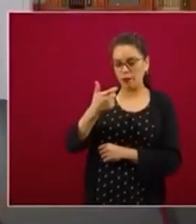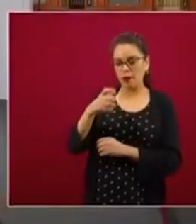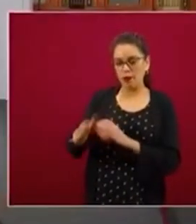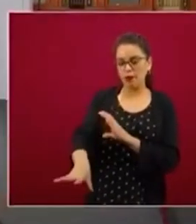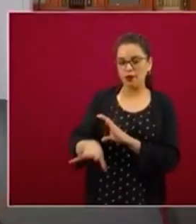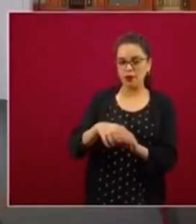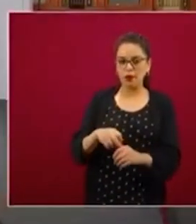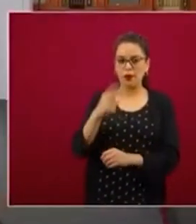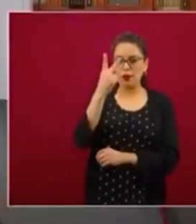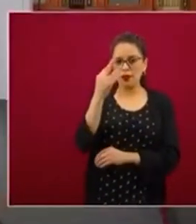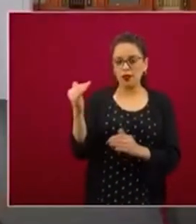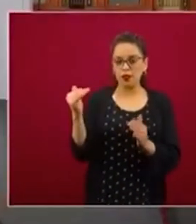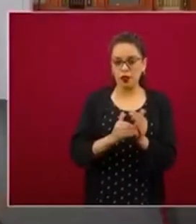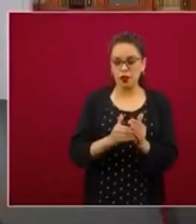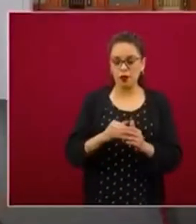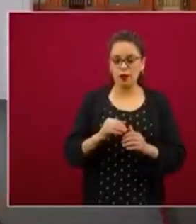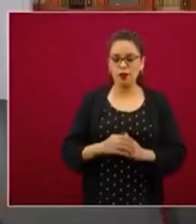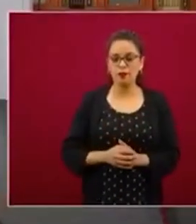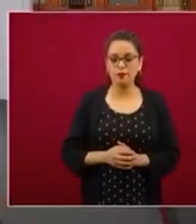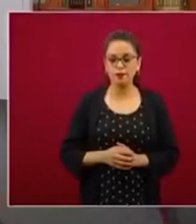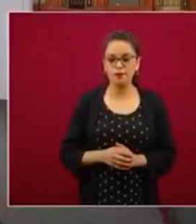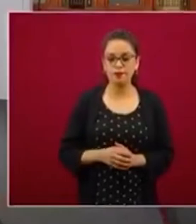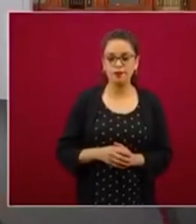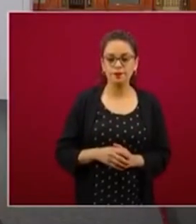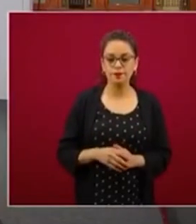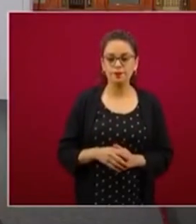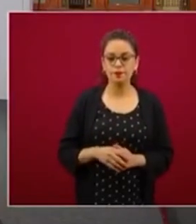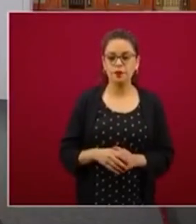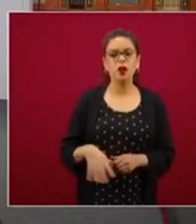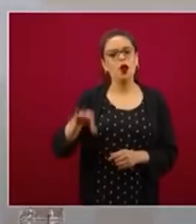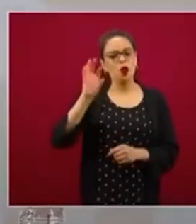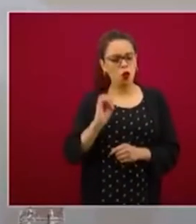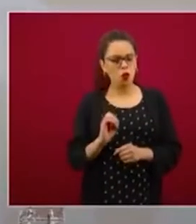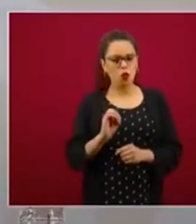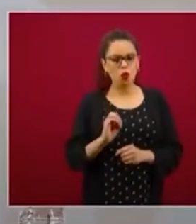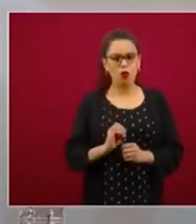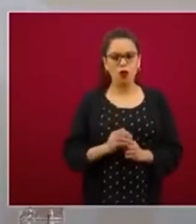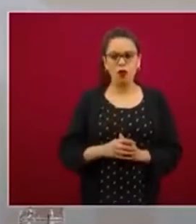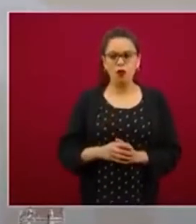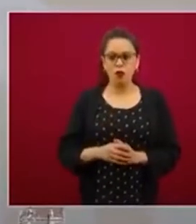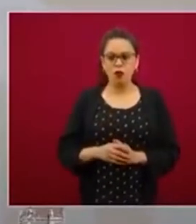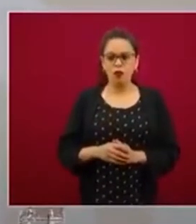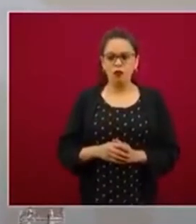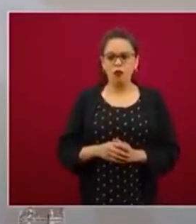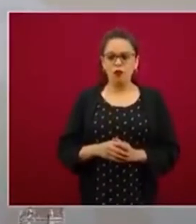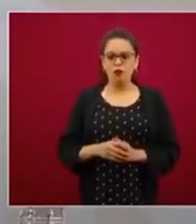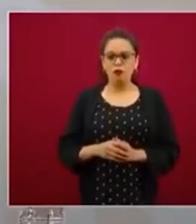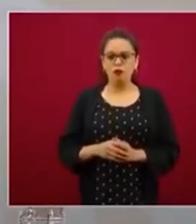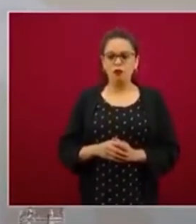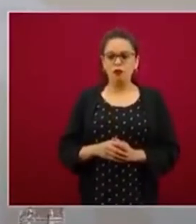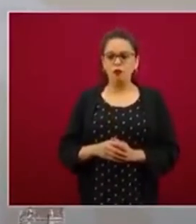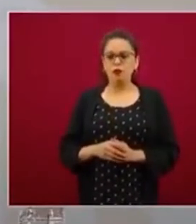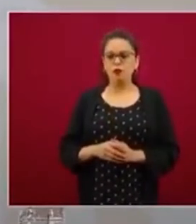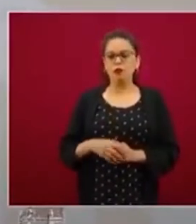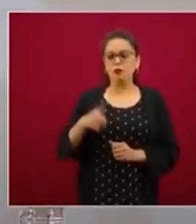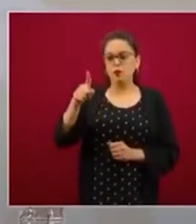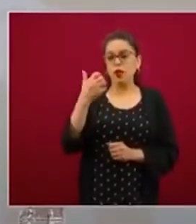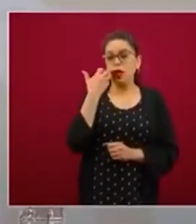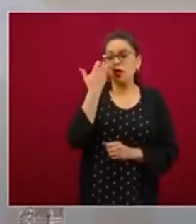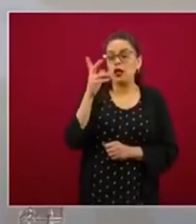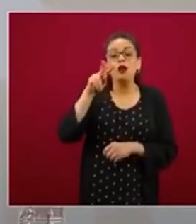25 mil pesos o bien dejar un monto que decidieron